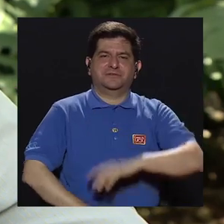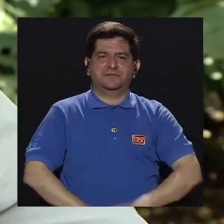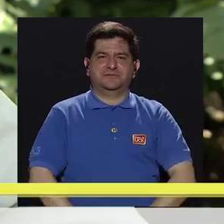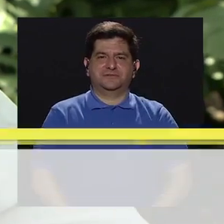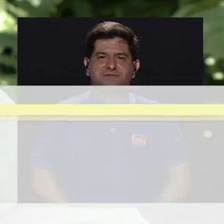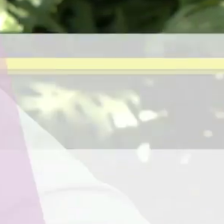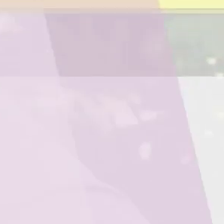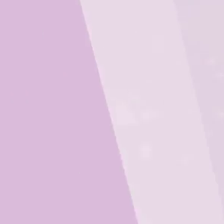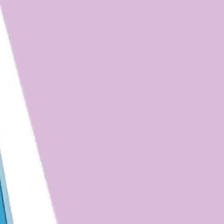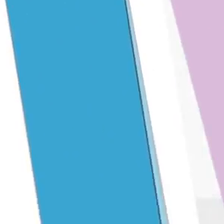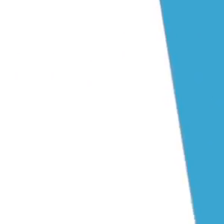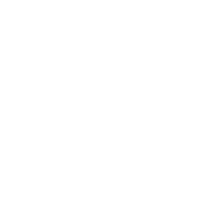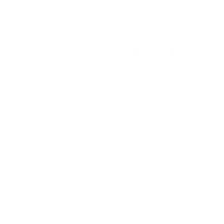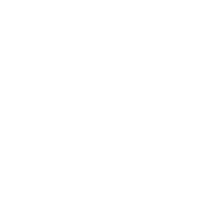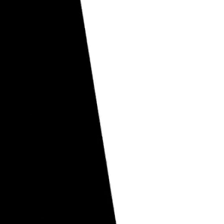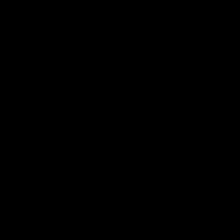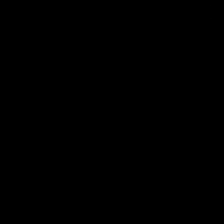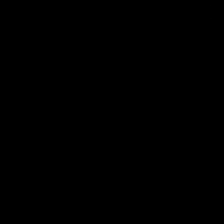en Vivir Mejor.